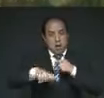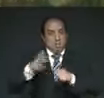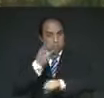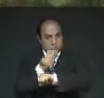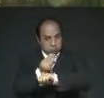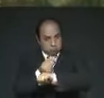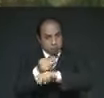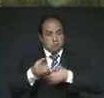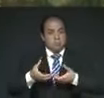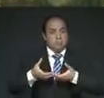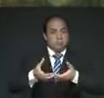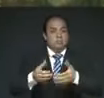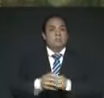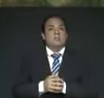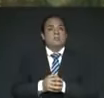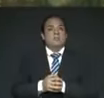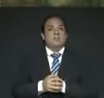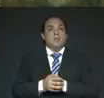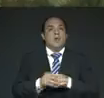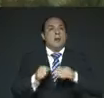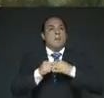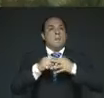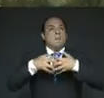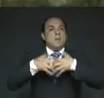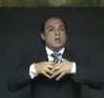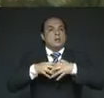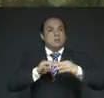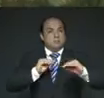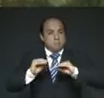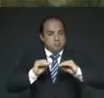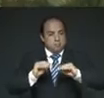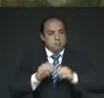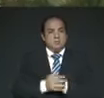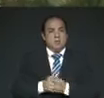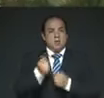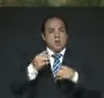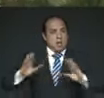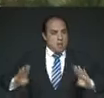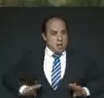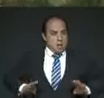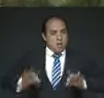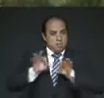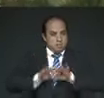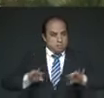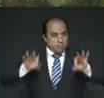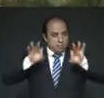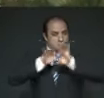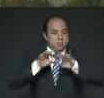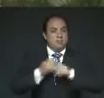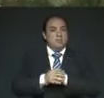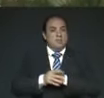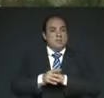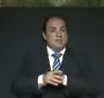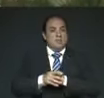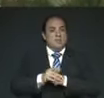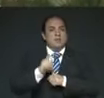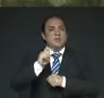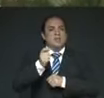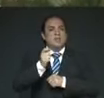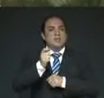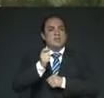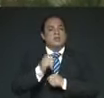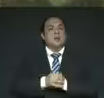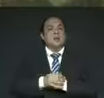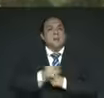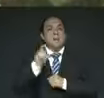público, infraestructura, movilidad. Algunas características esenciales. En total son 26.000 metros